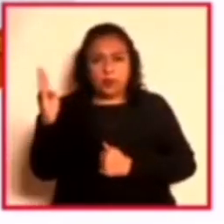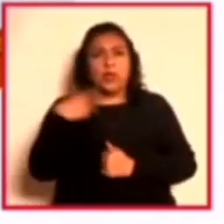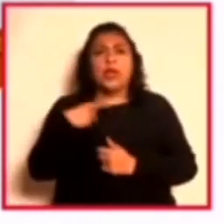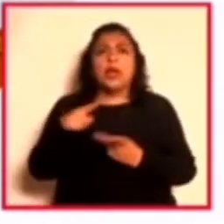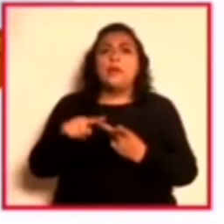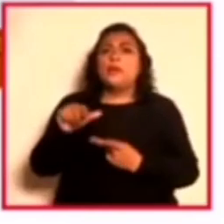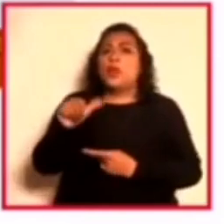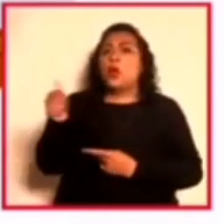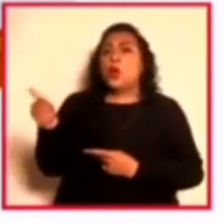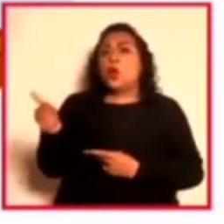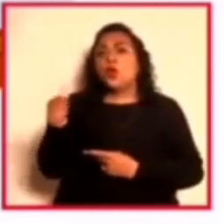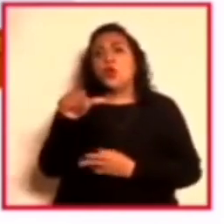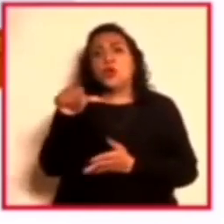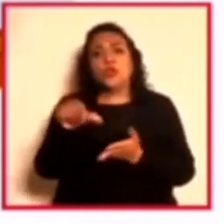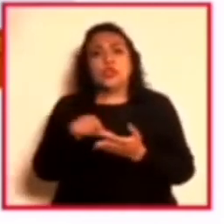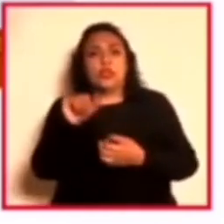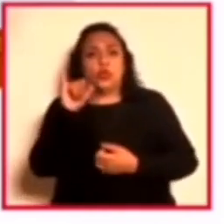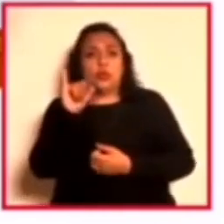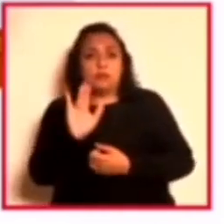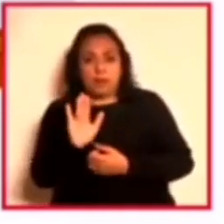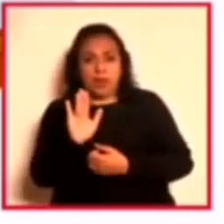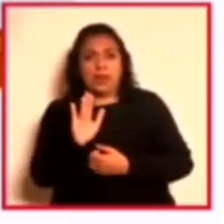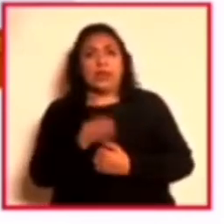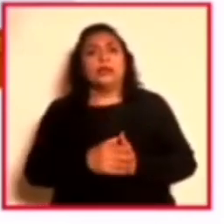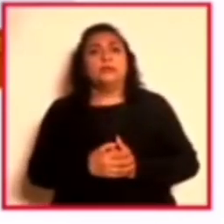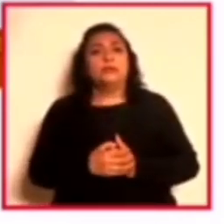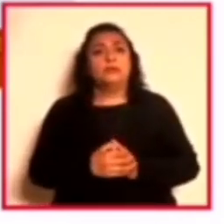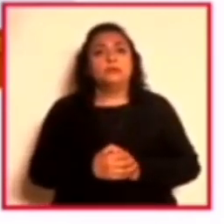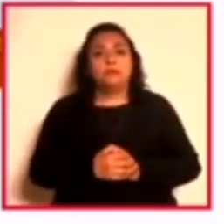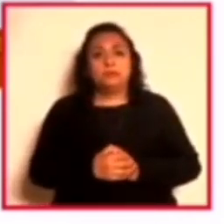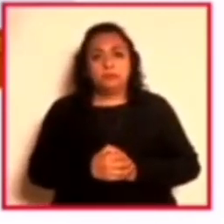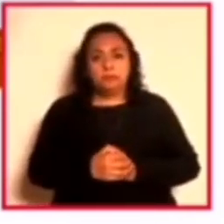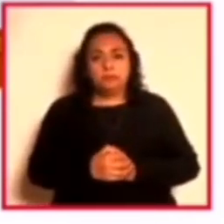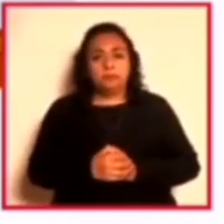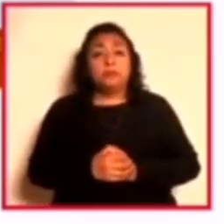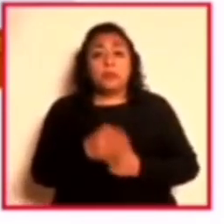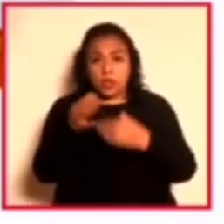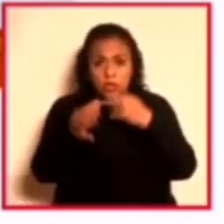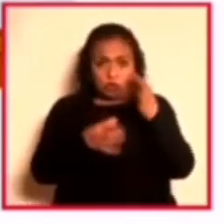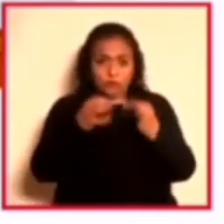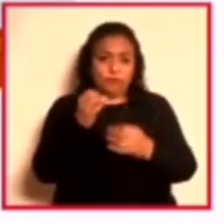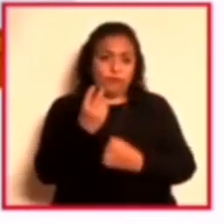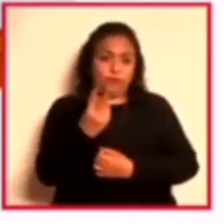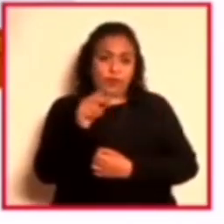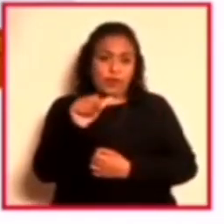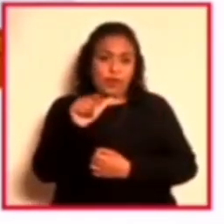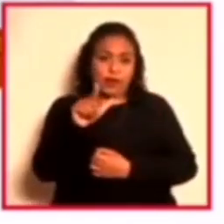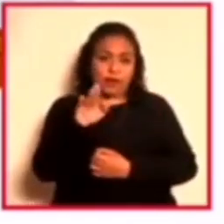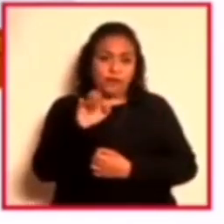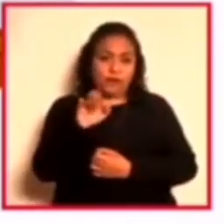con el Centro de la Imagen y nosotros. Noticias 22, Alberto Aranda.